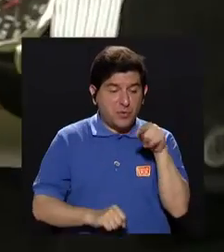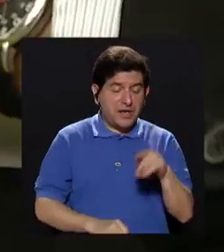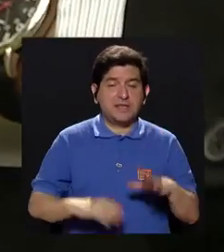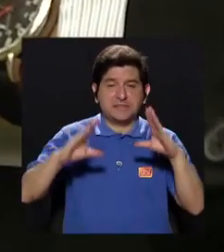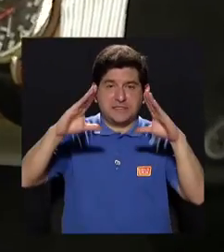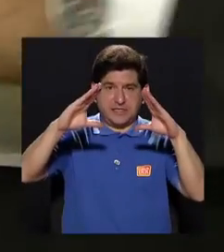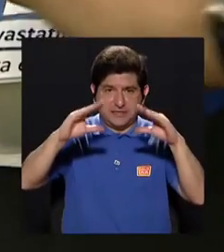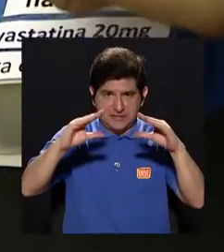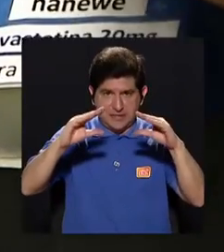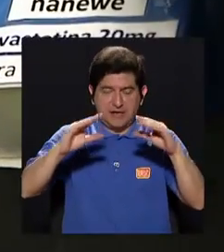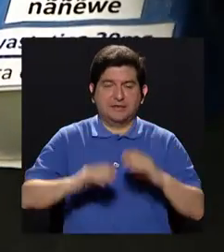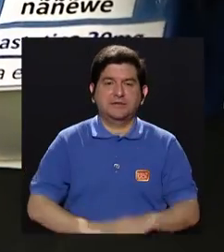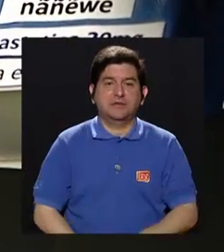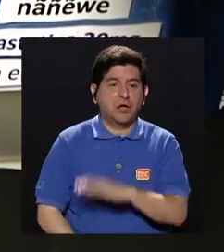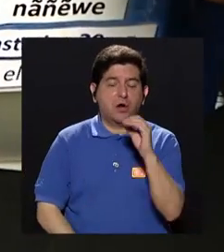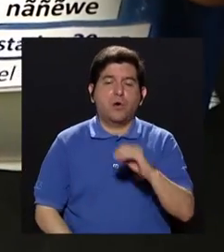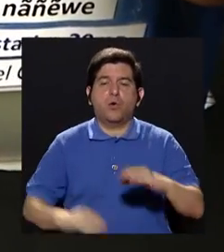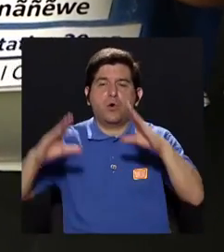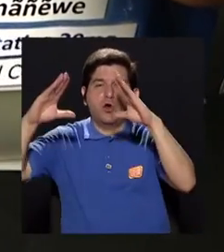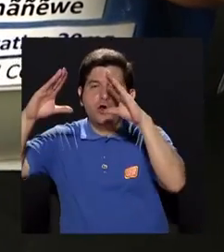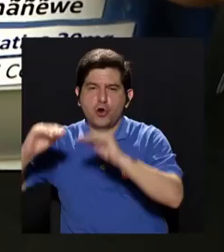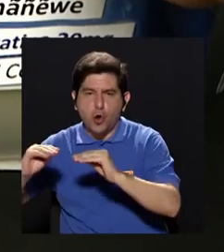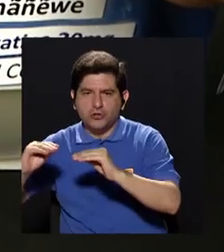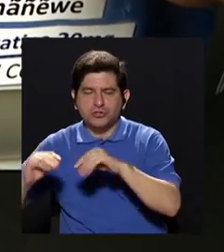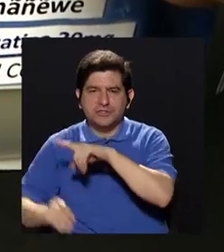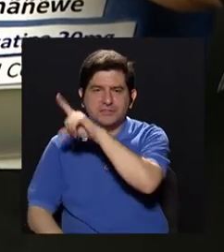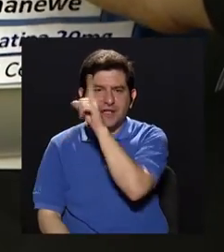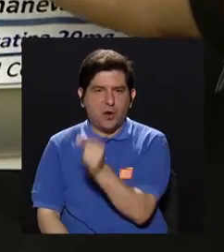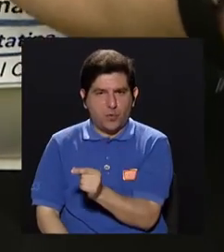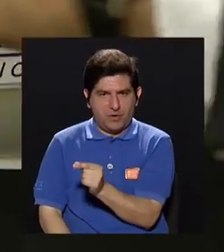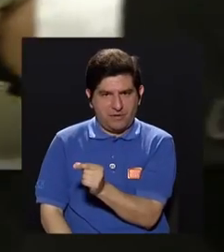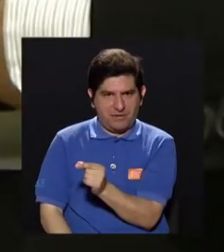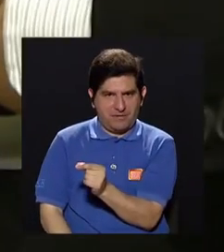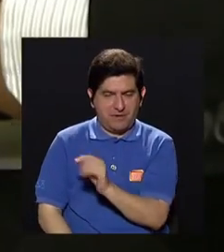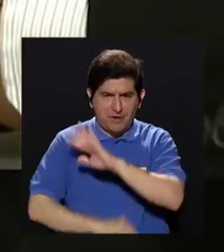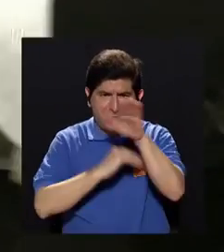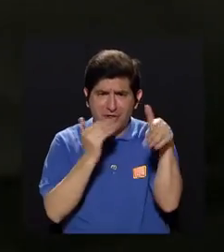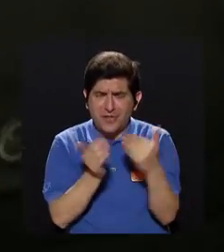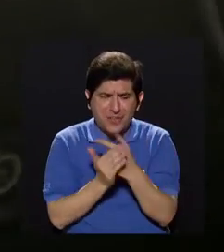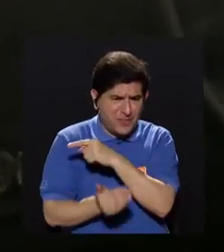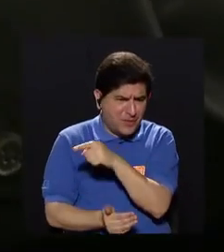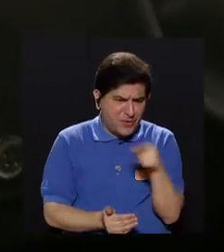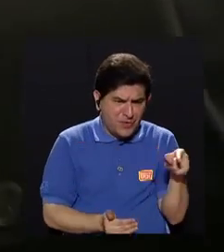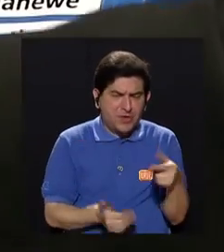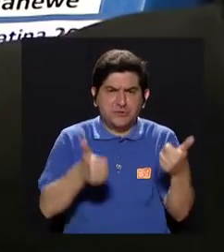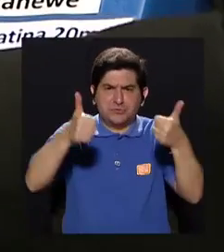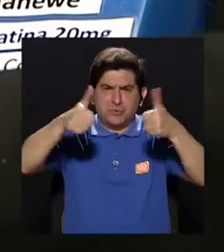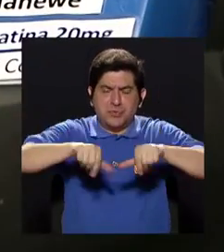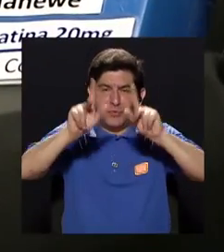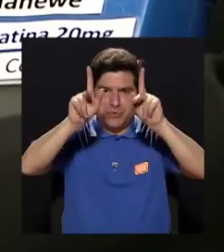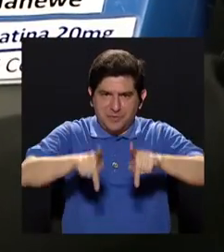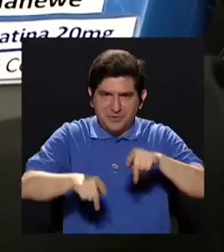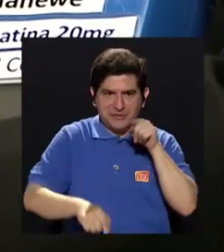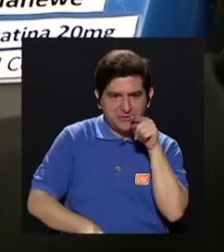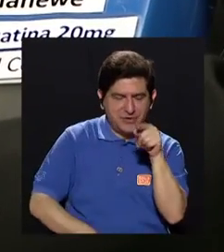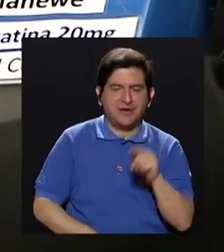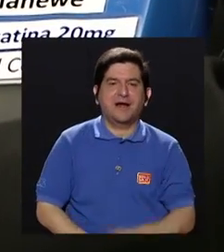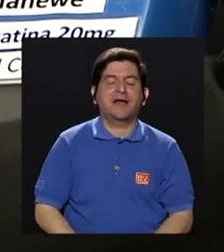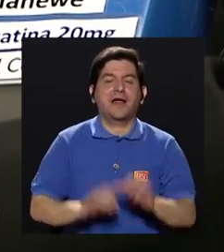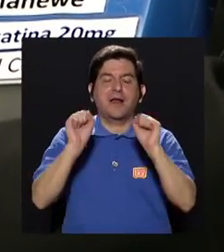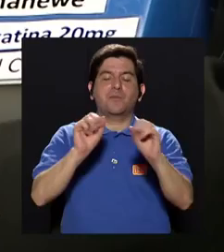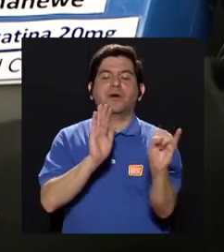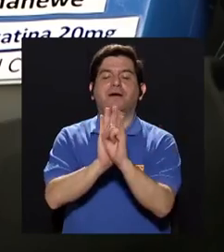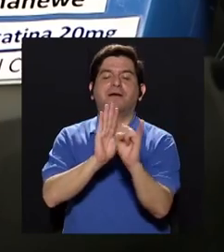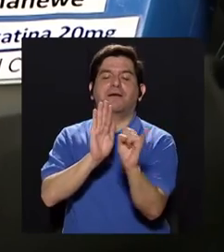tarde o en la noche, si le ponen una luna. Todo esto se hace un consenso con el paciente para que él lo logre